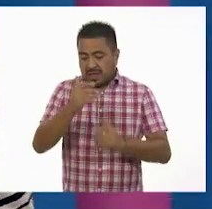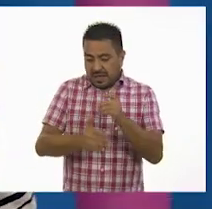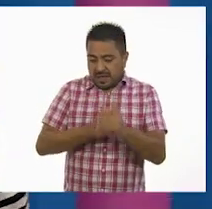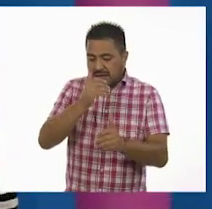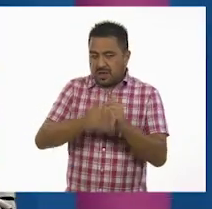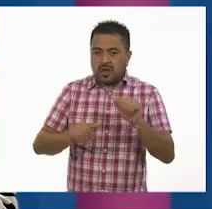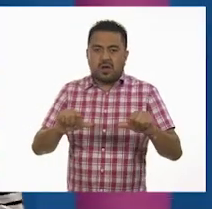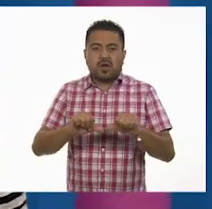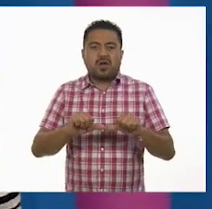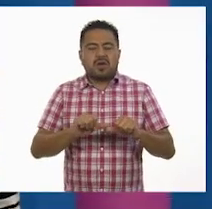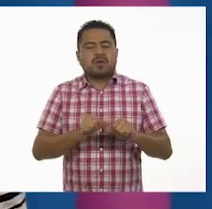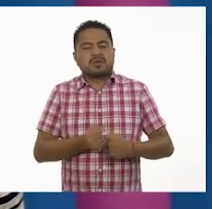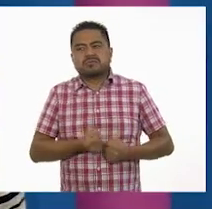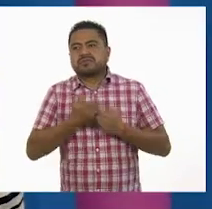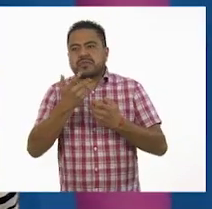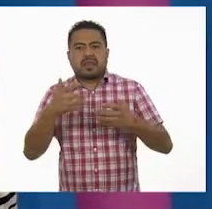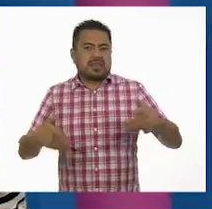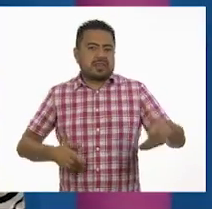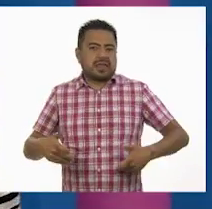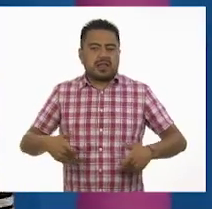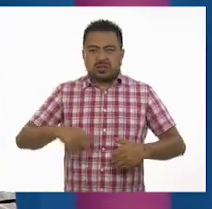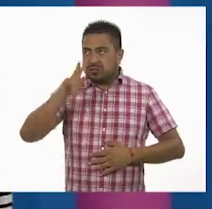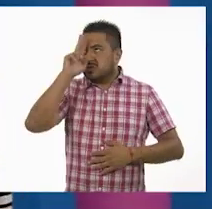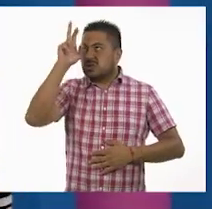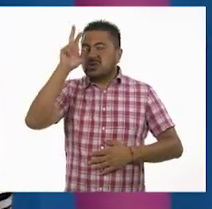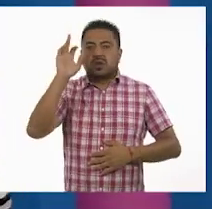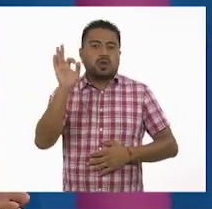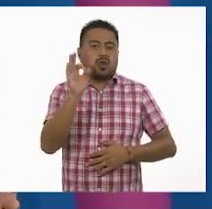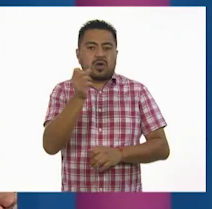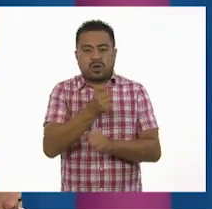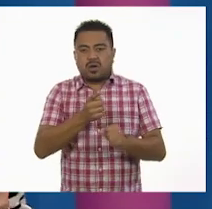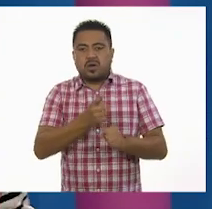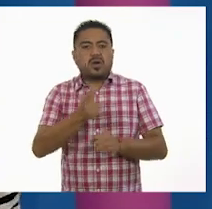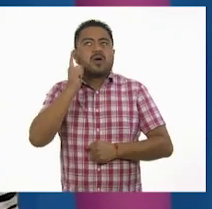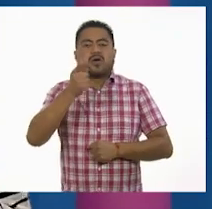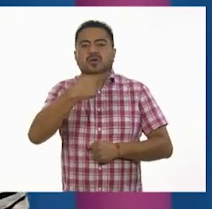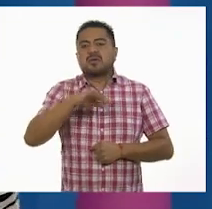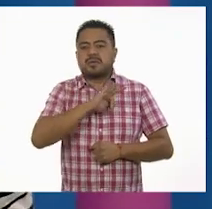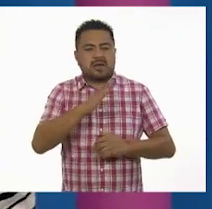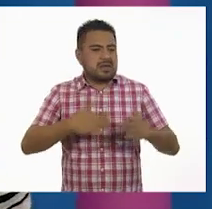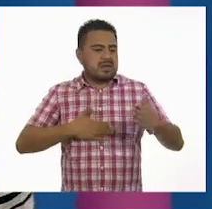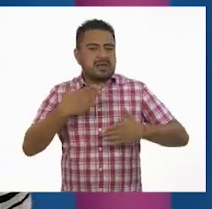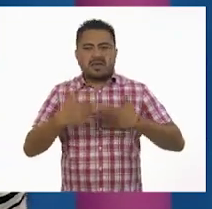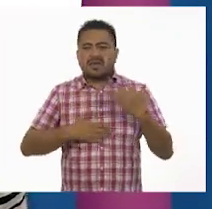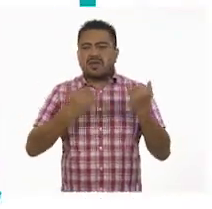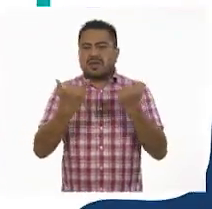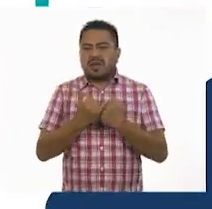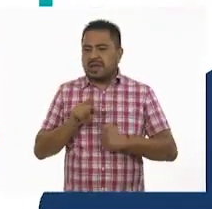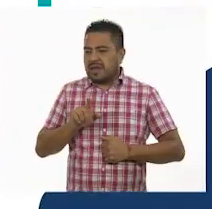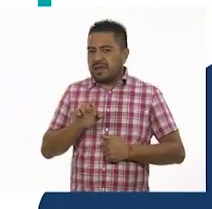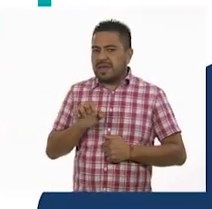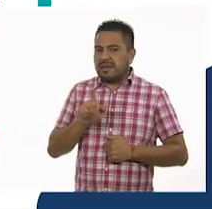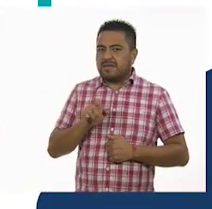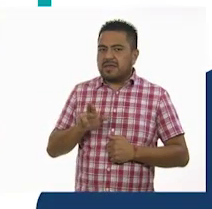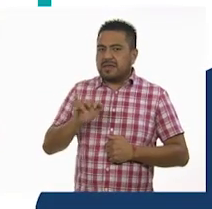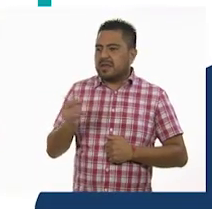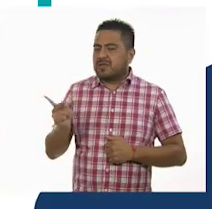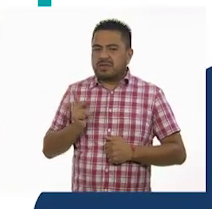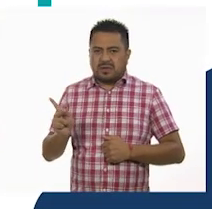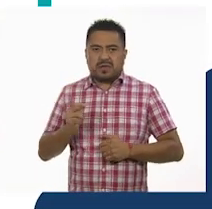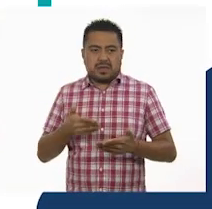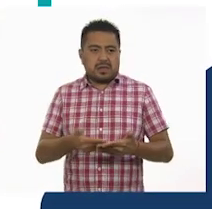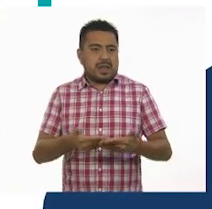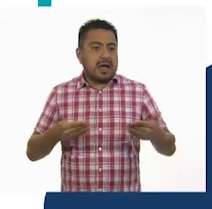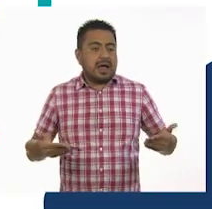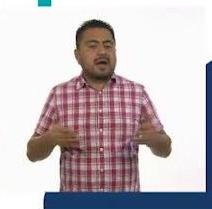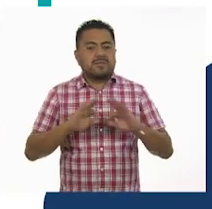terminado con manifestación teatral, soñando posibilidades y espero que lo hayan disfrutado tanto como Elvira y yo. A